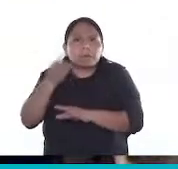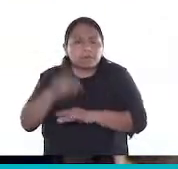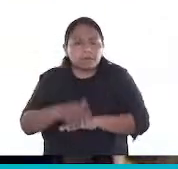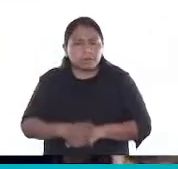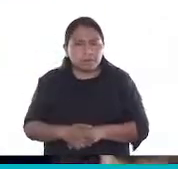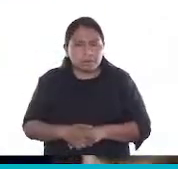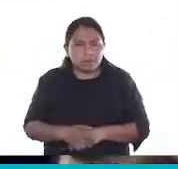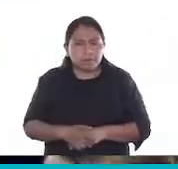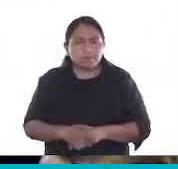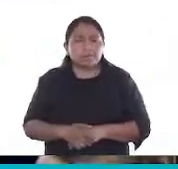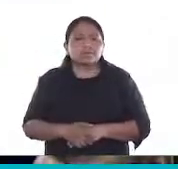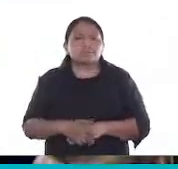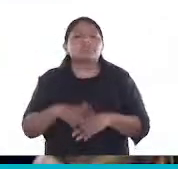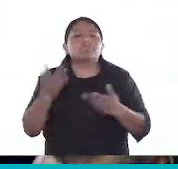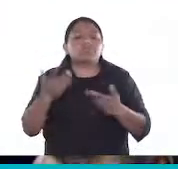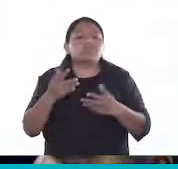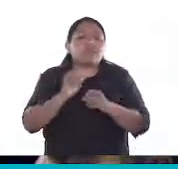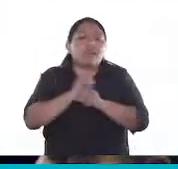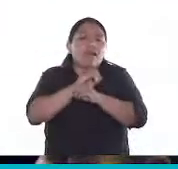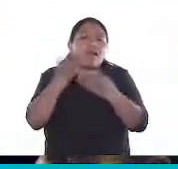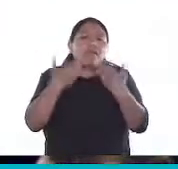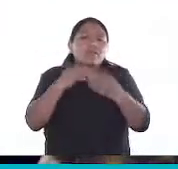Entonces hablemos claro.